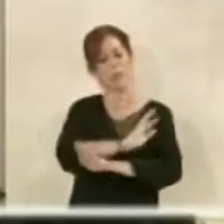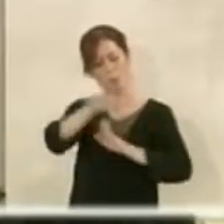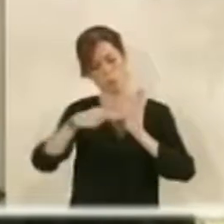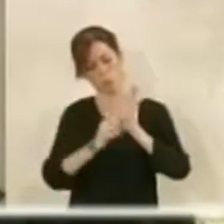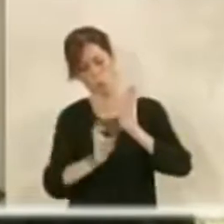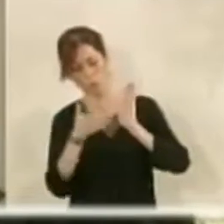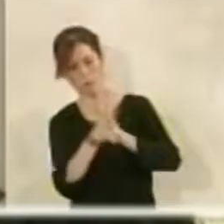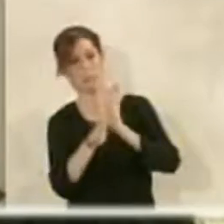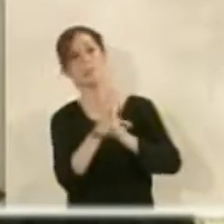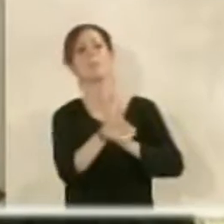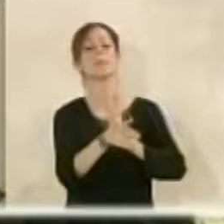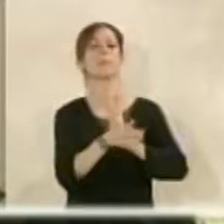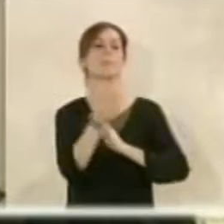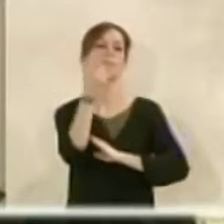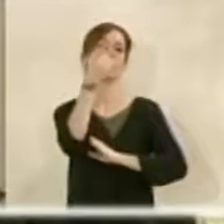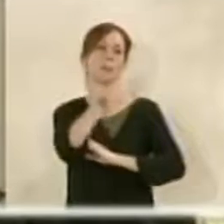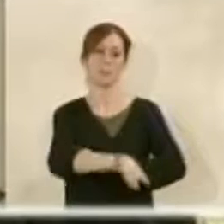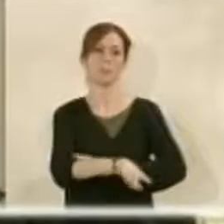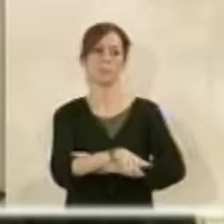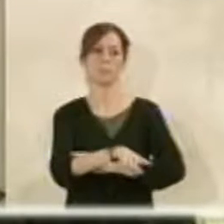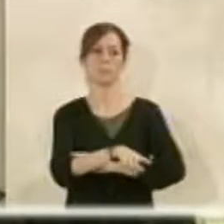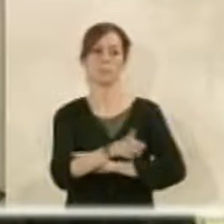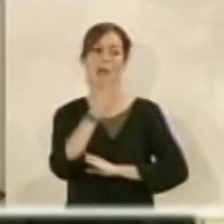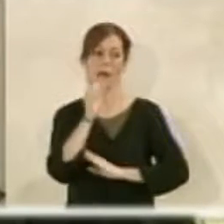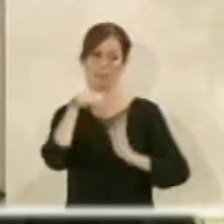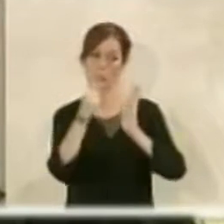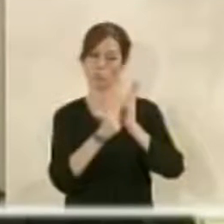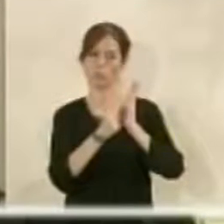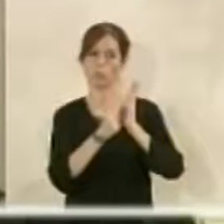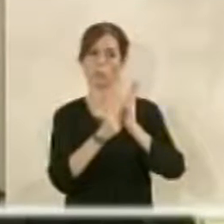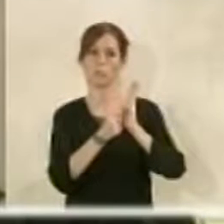posterior, y, por supuesto, también el que estamos tratando ahora,